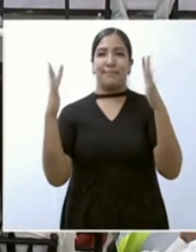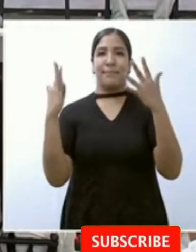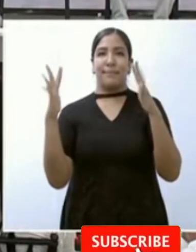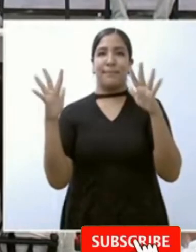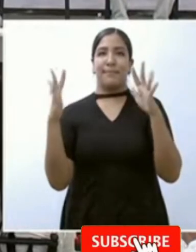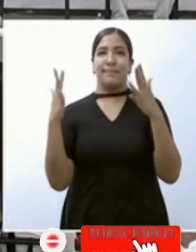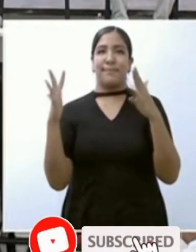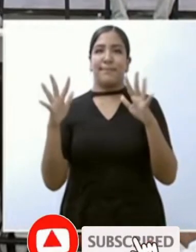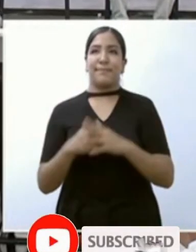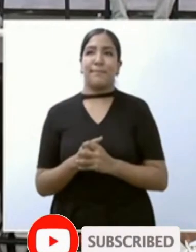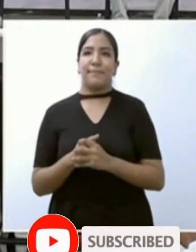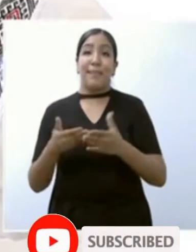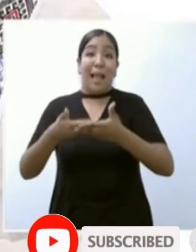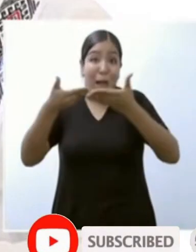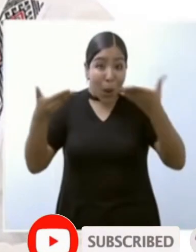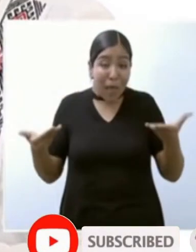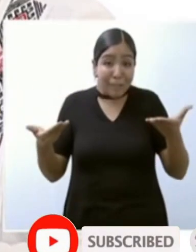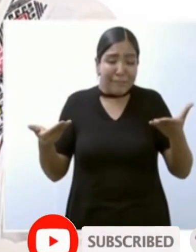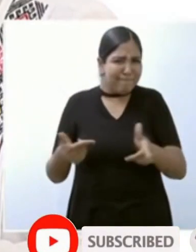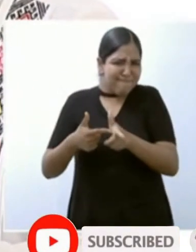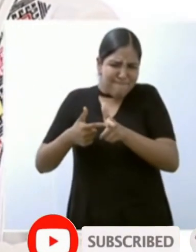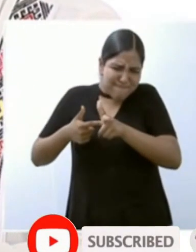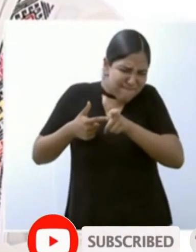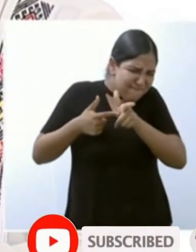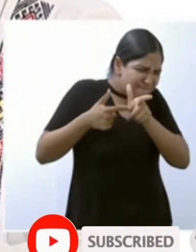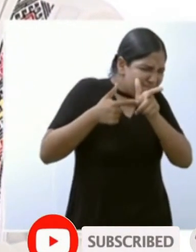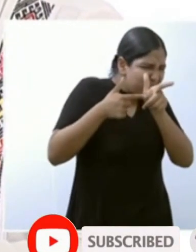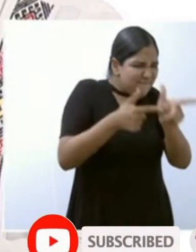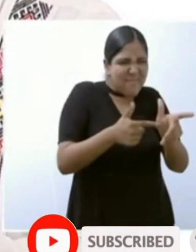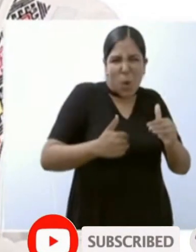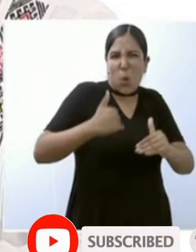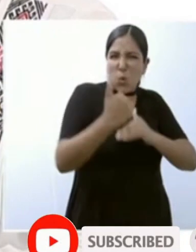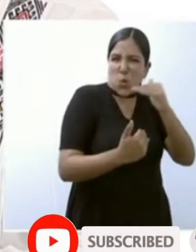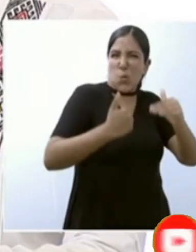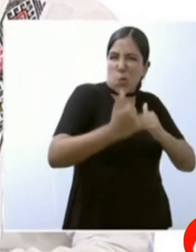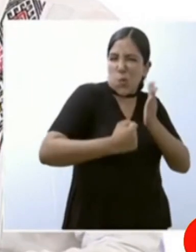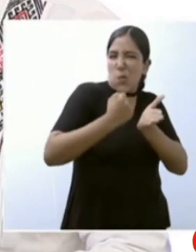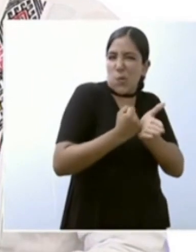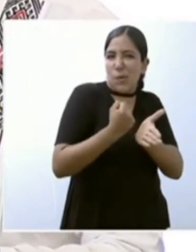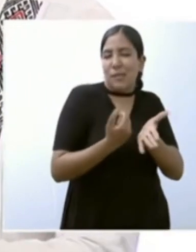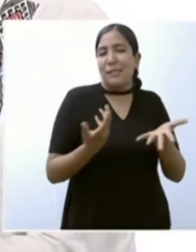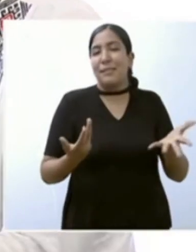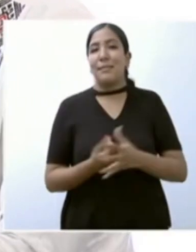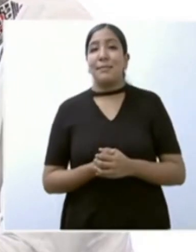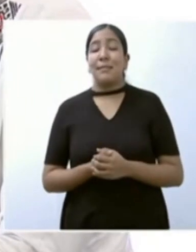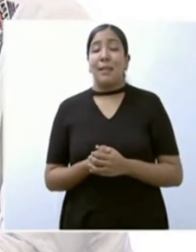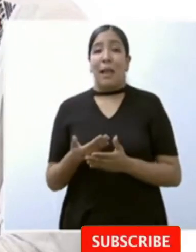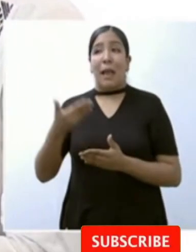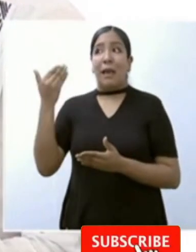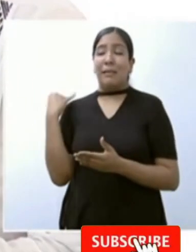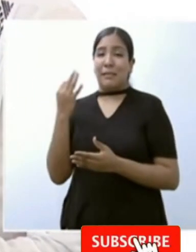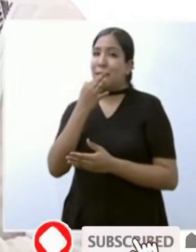y vamos a seguir adelante les comentaba que en